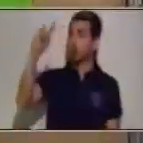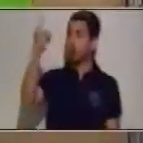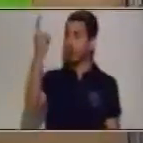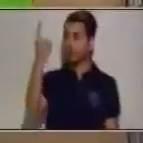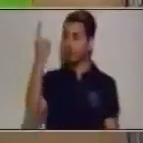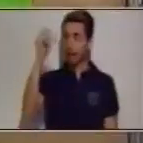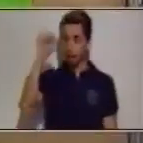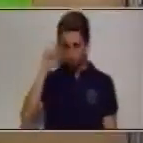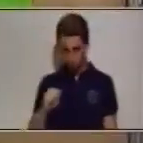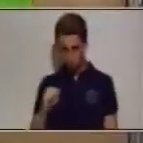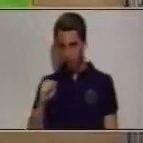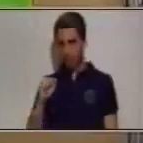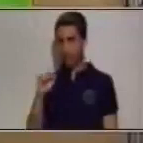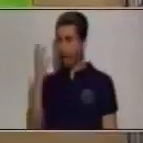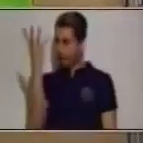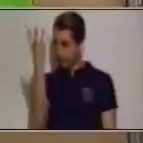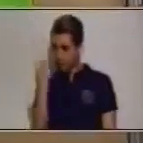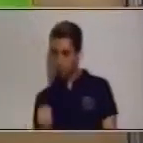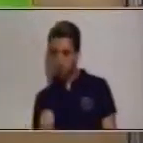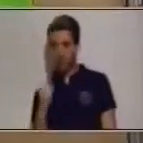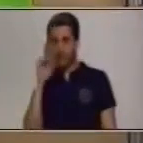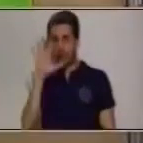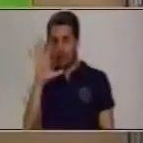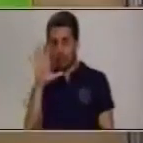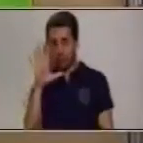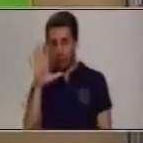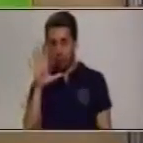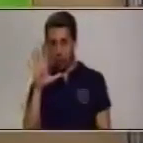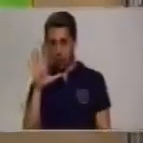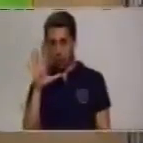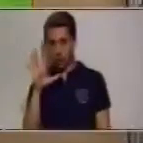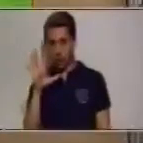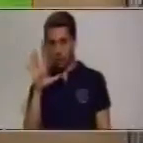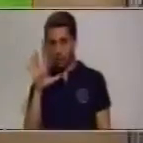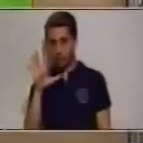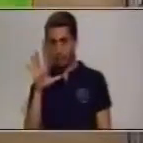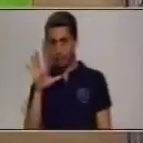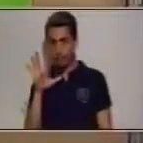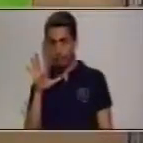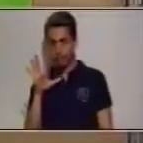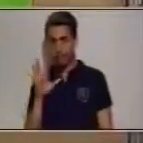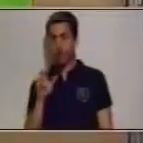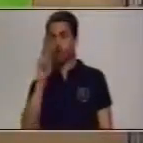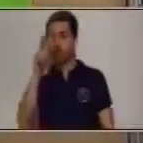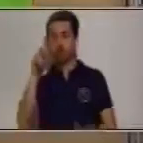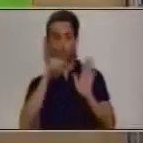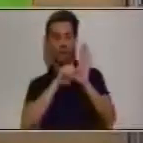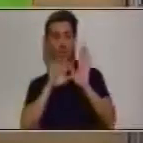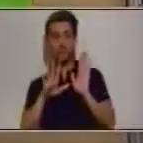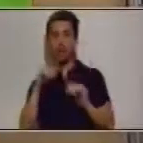5? ¿A dos unidades le puedo quitar 5? ¿Se puede o no se puede?